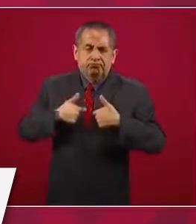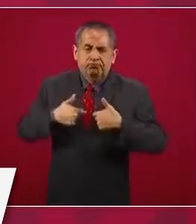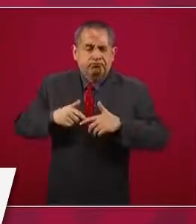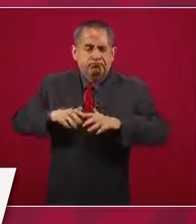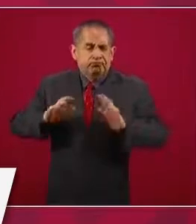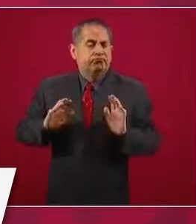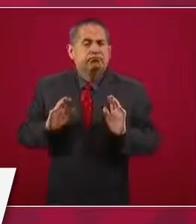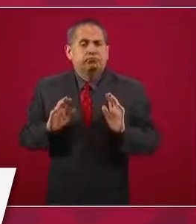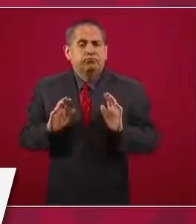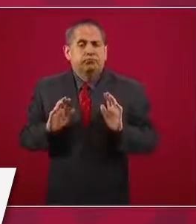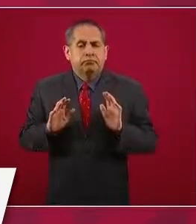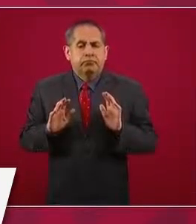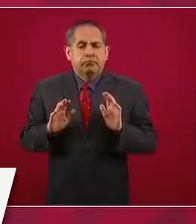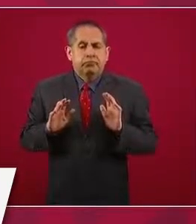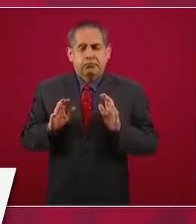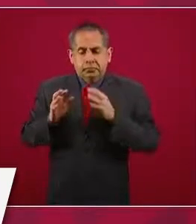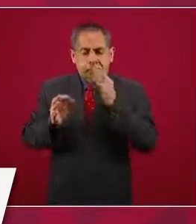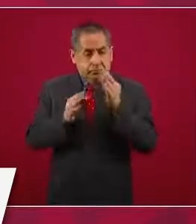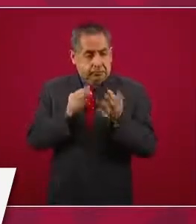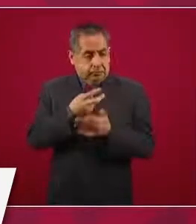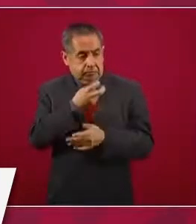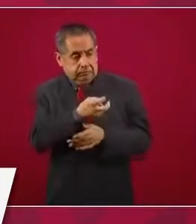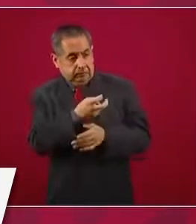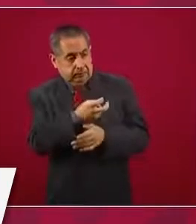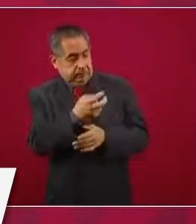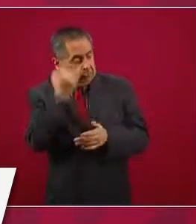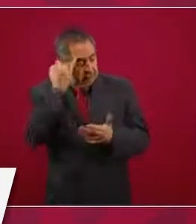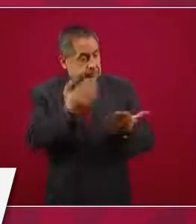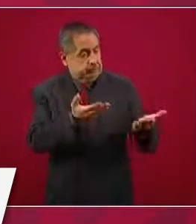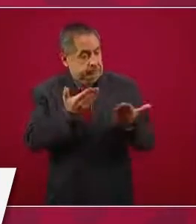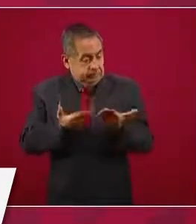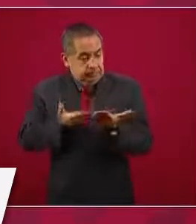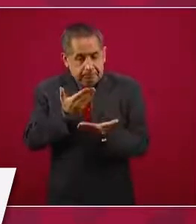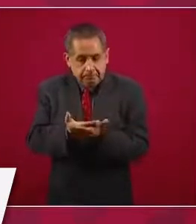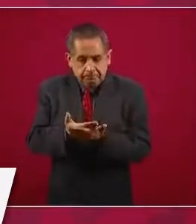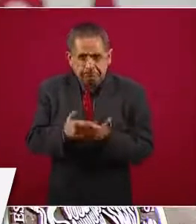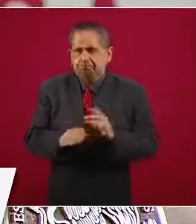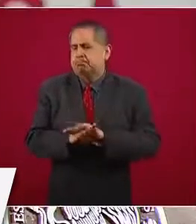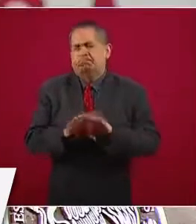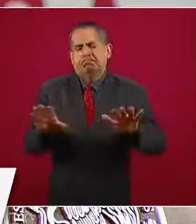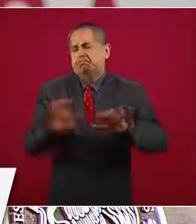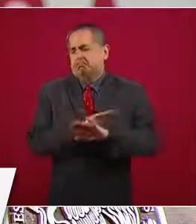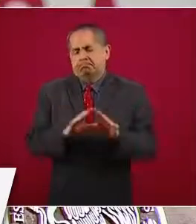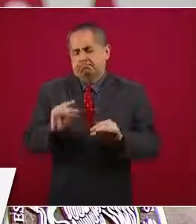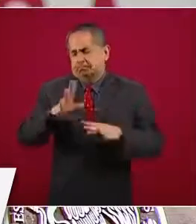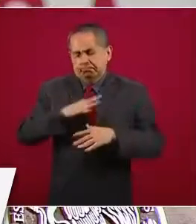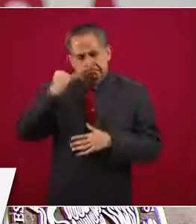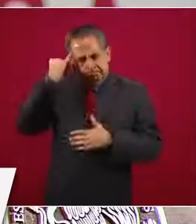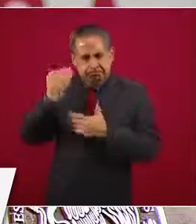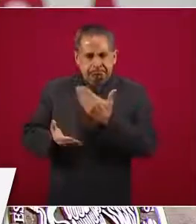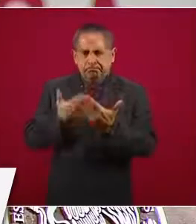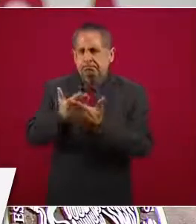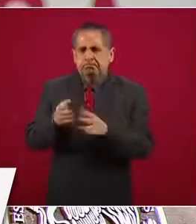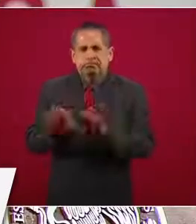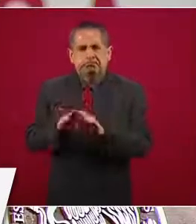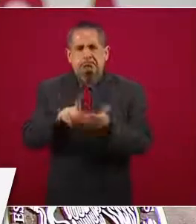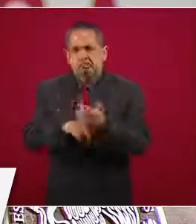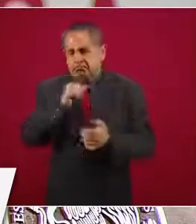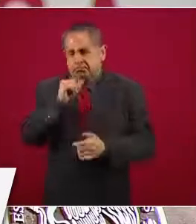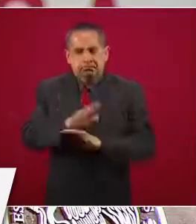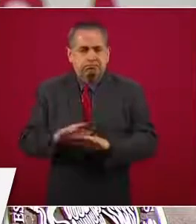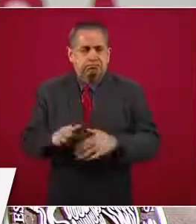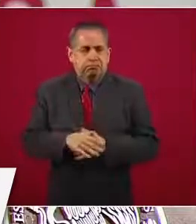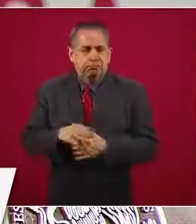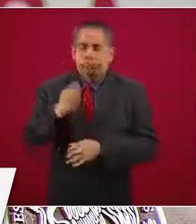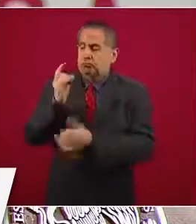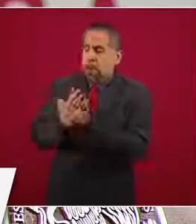promoviendo ninguna iniciativa en ese sentido, en lo